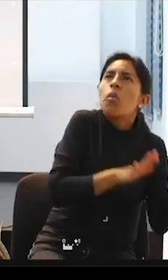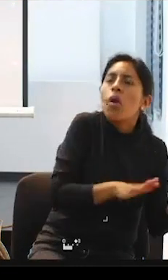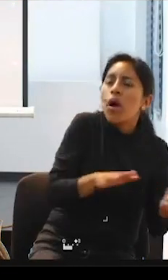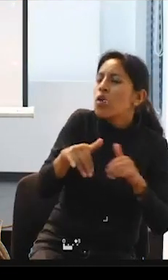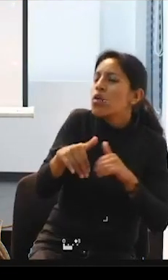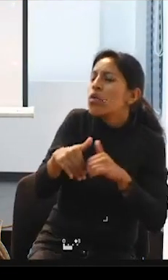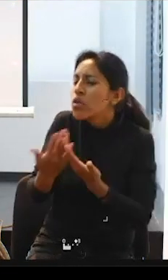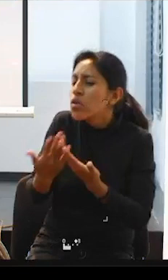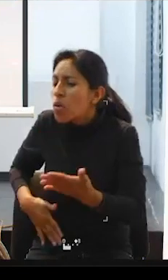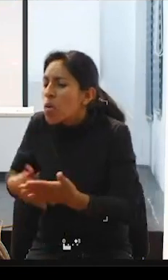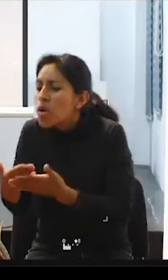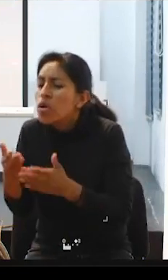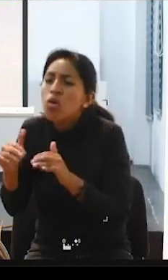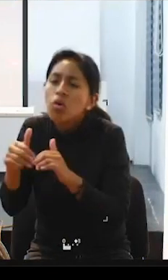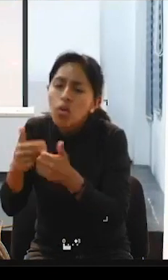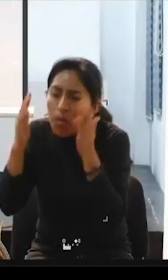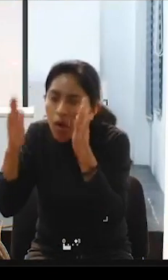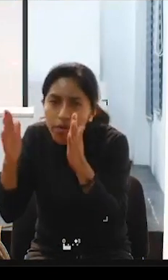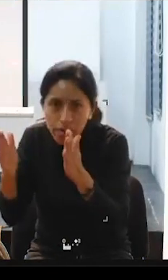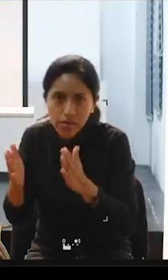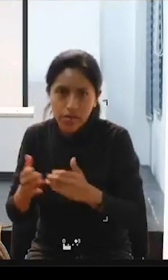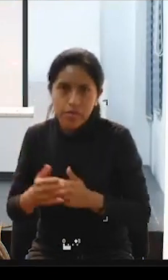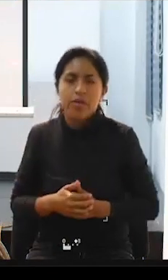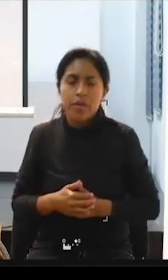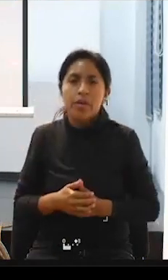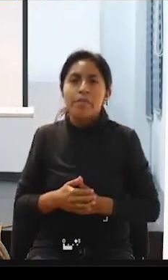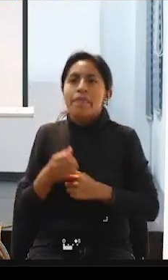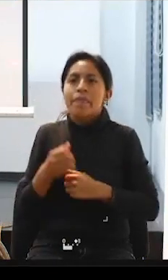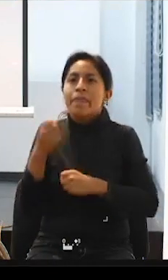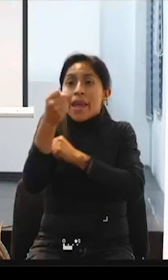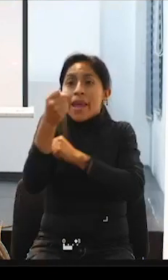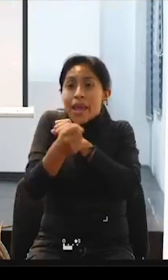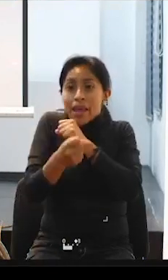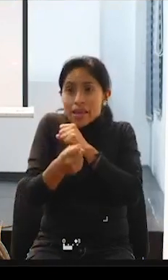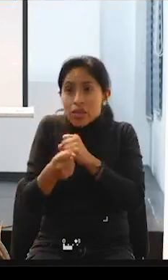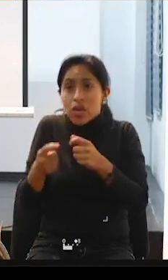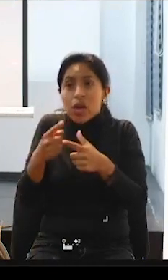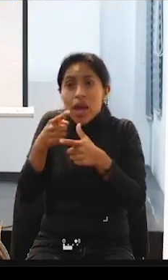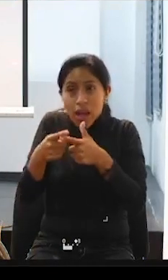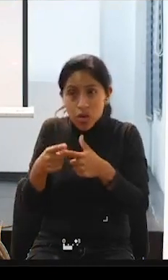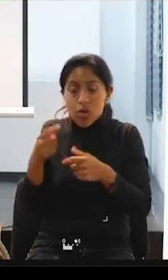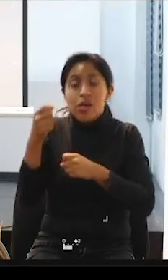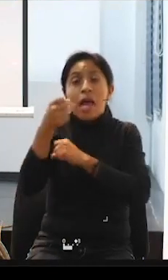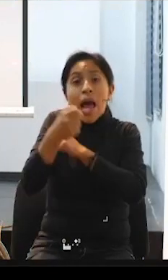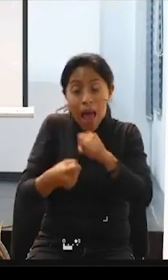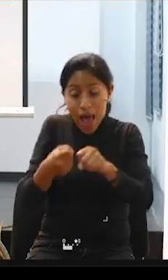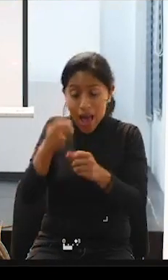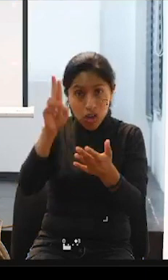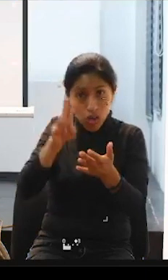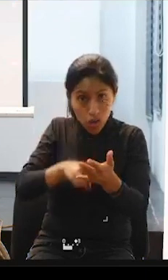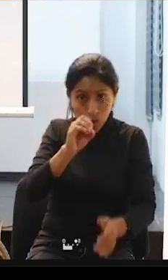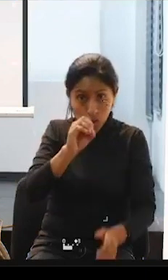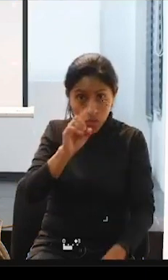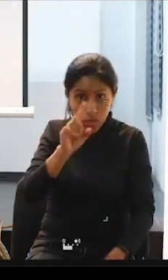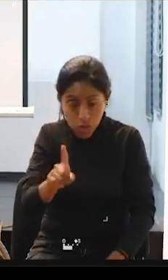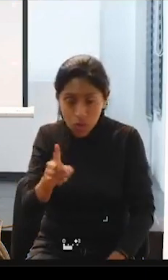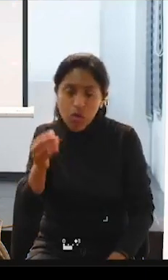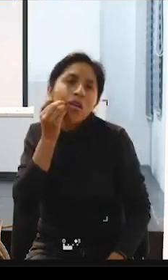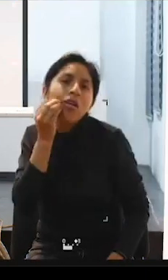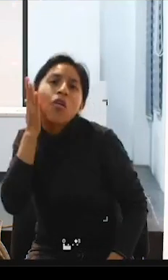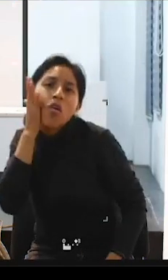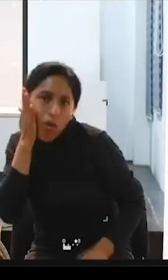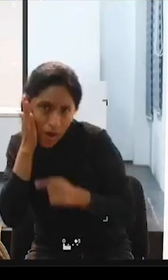residencias. En el 2001, se abrió un grupo de debate, un grupo de